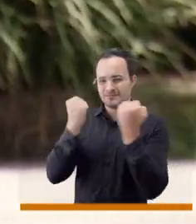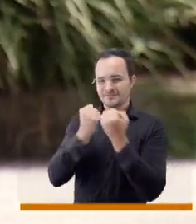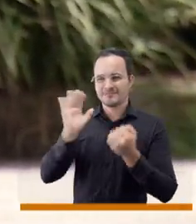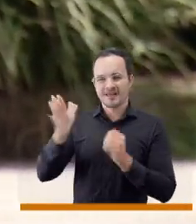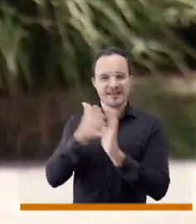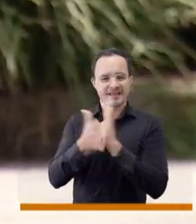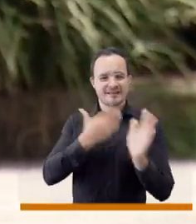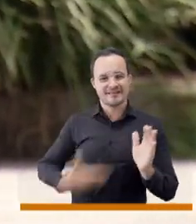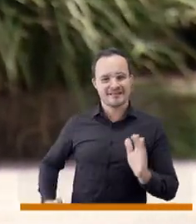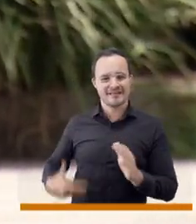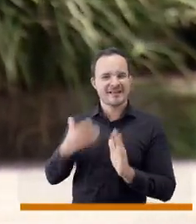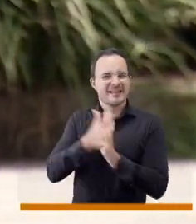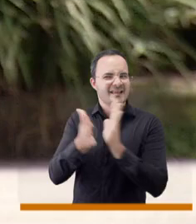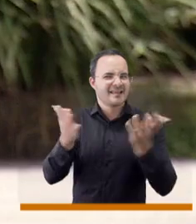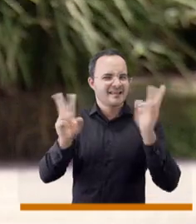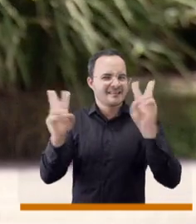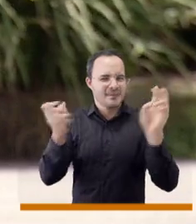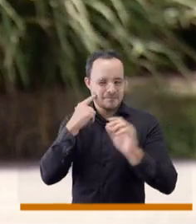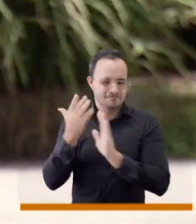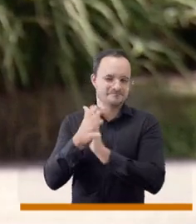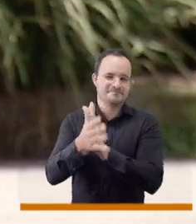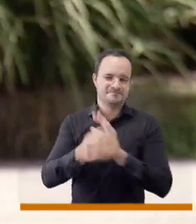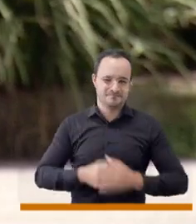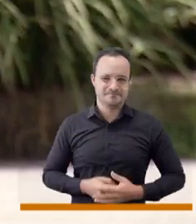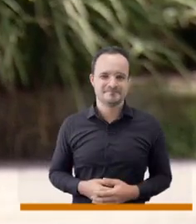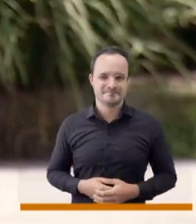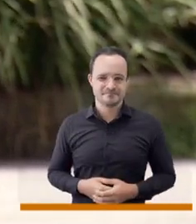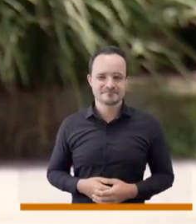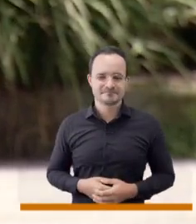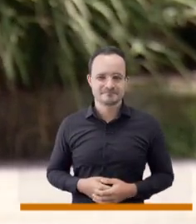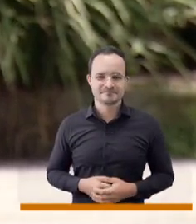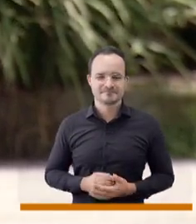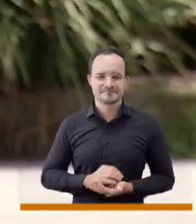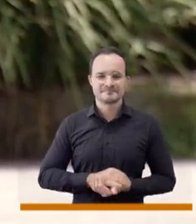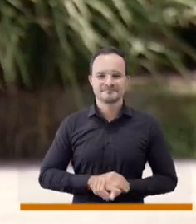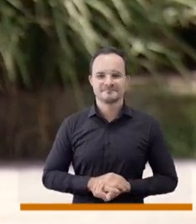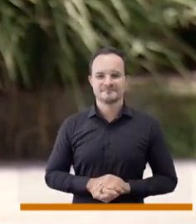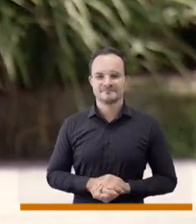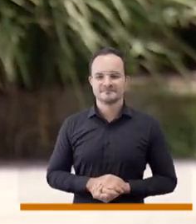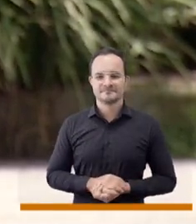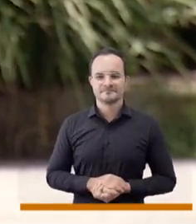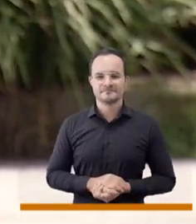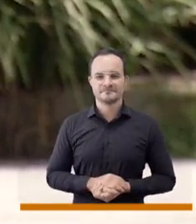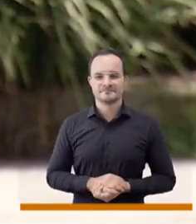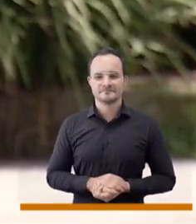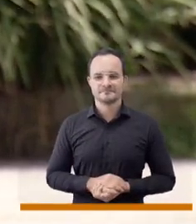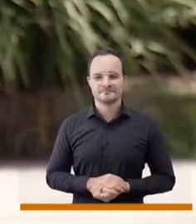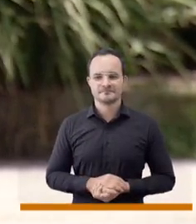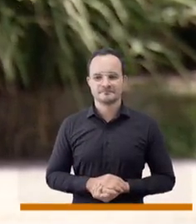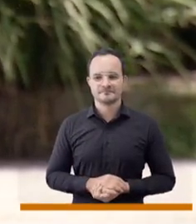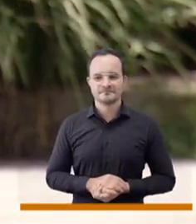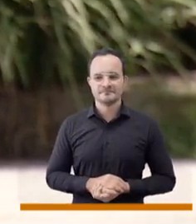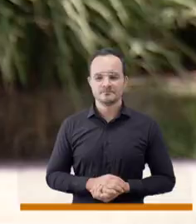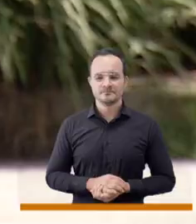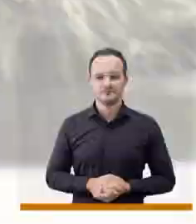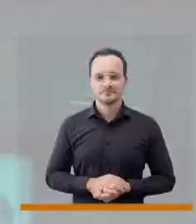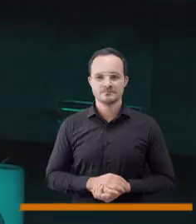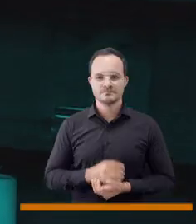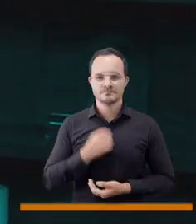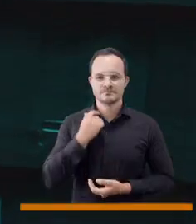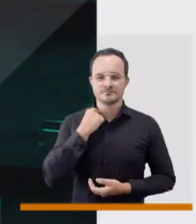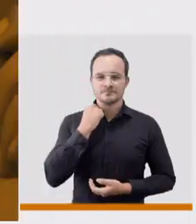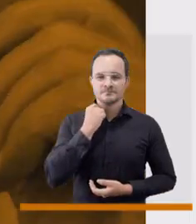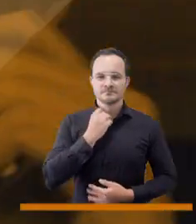participando y antes de irnos a un corte vámonos con el presidente del consejo en su sección cuenta el presidente ya regresamos